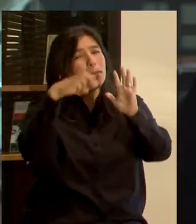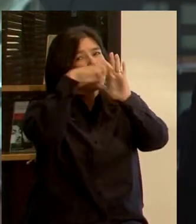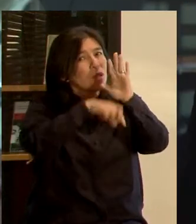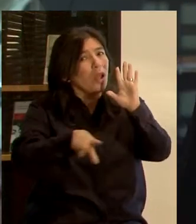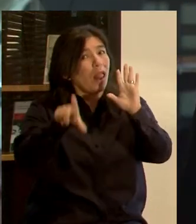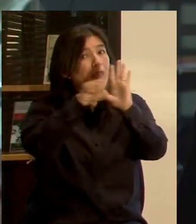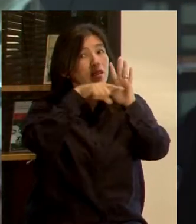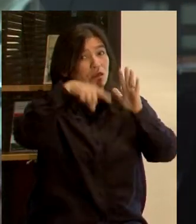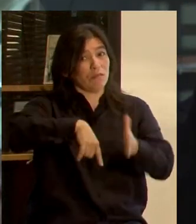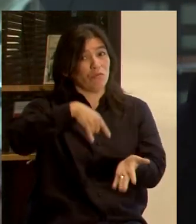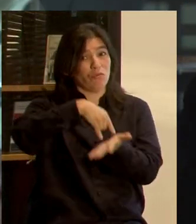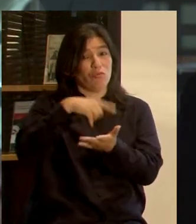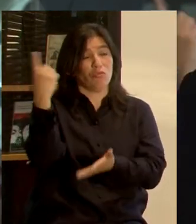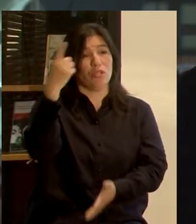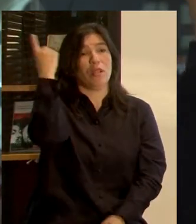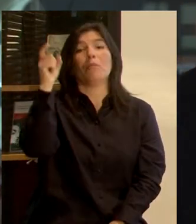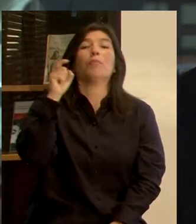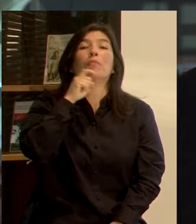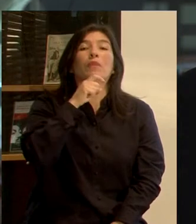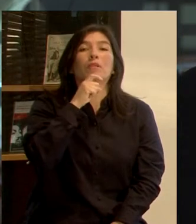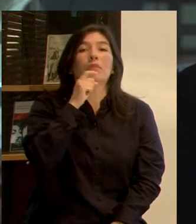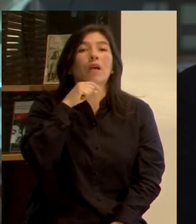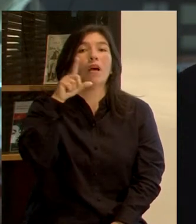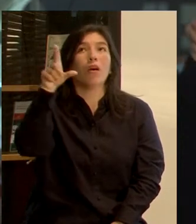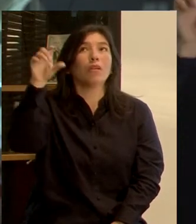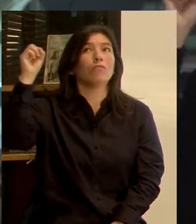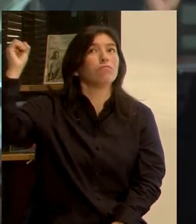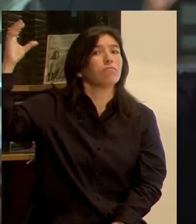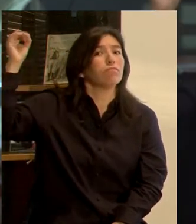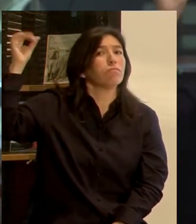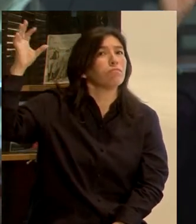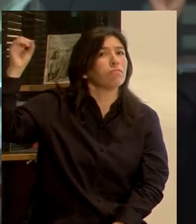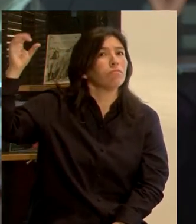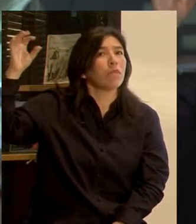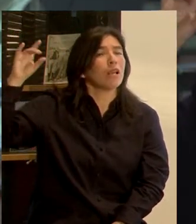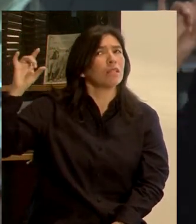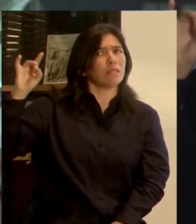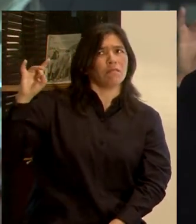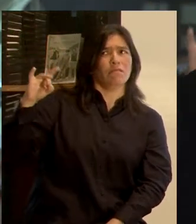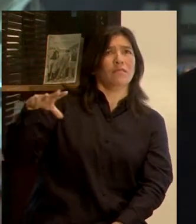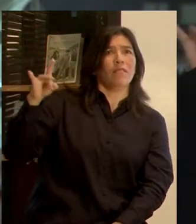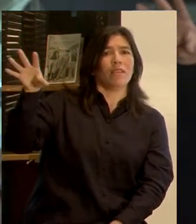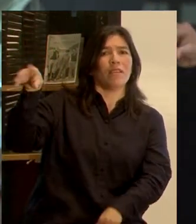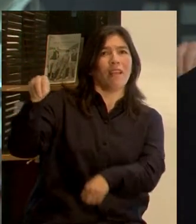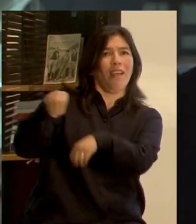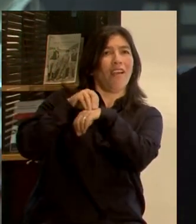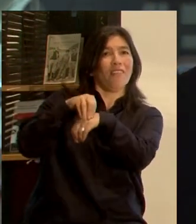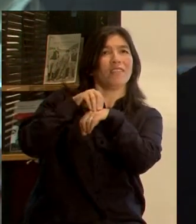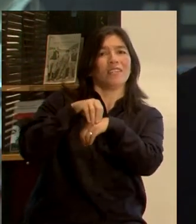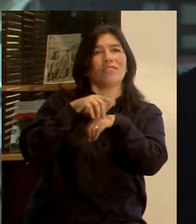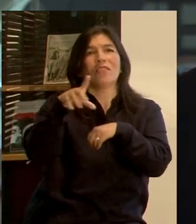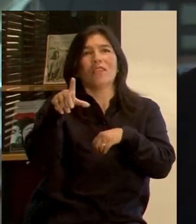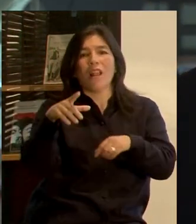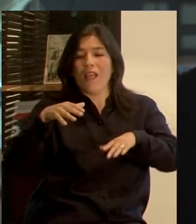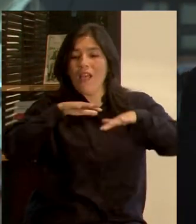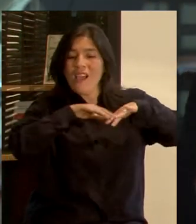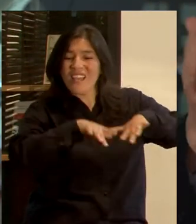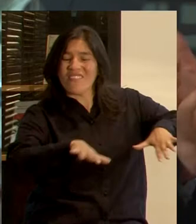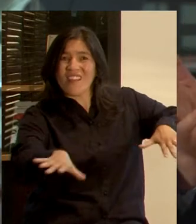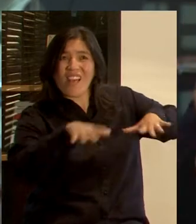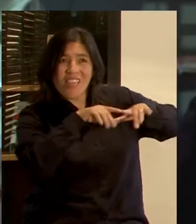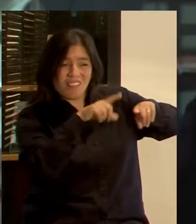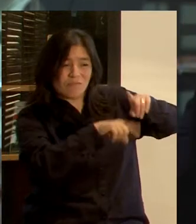que está en el Congreso Nacional, por ejemplo, usar los sensores remotos para poder saber efectivamente la ocupación de las quebradas.